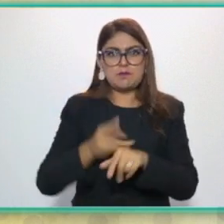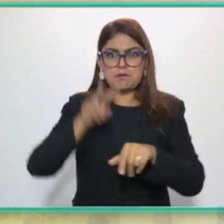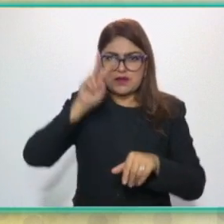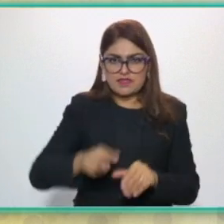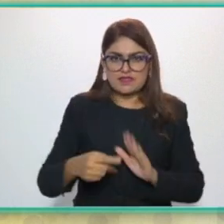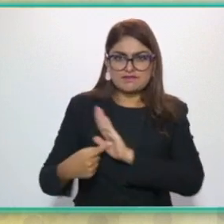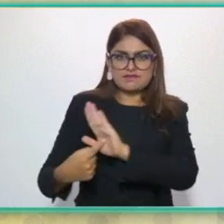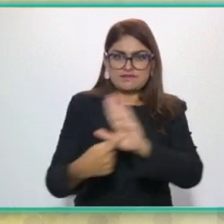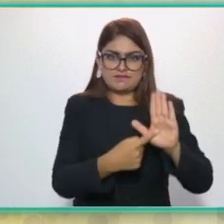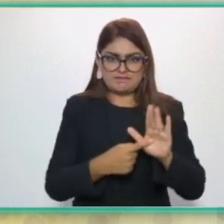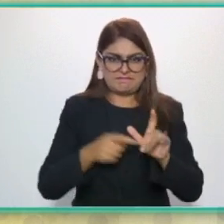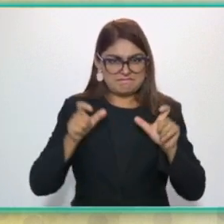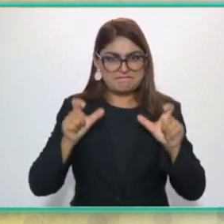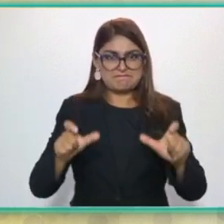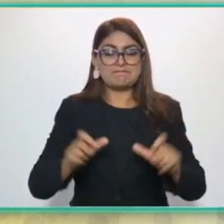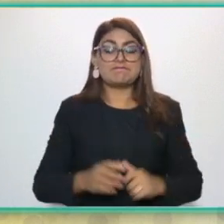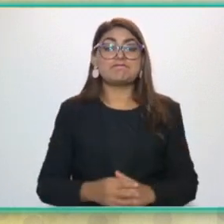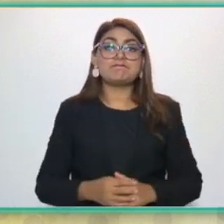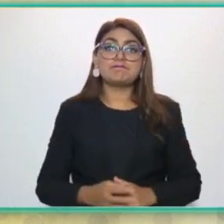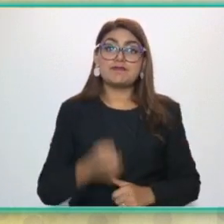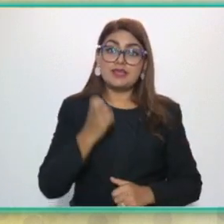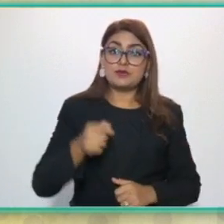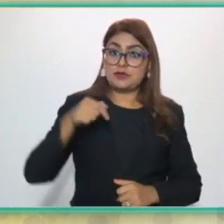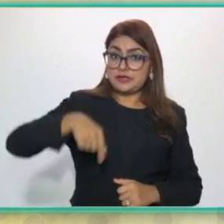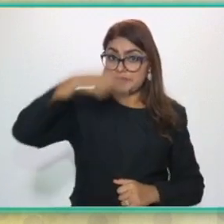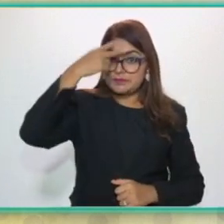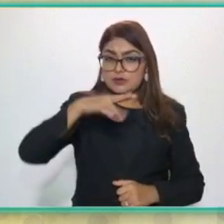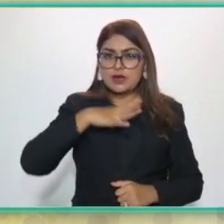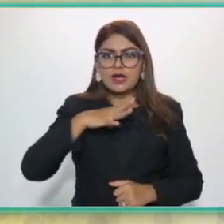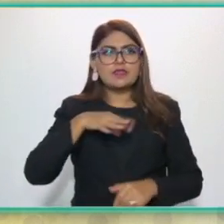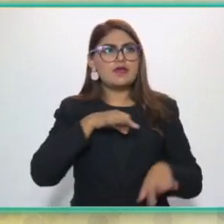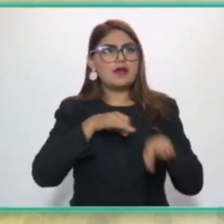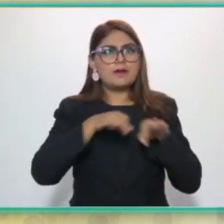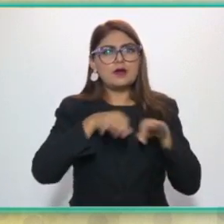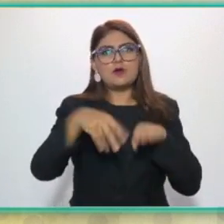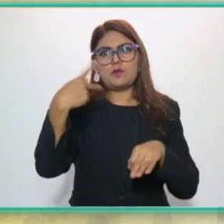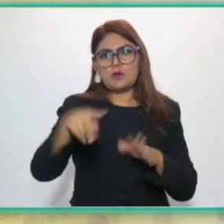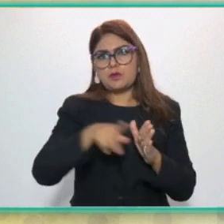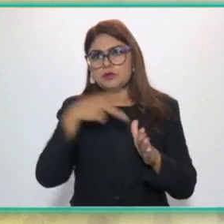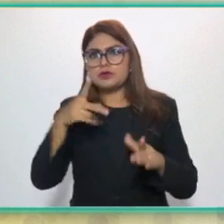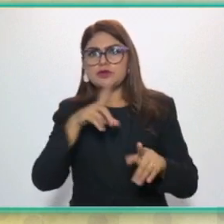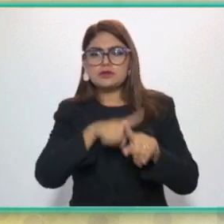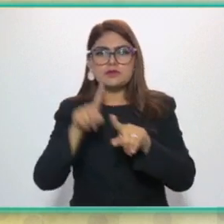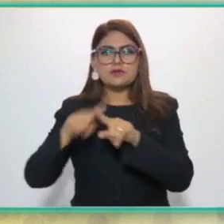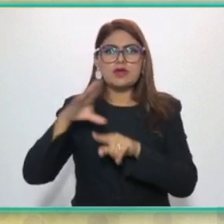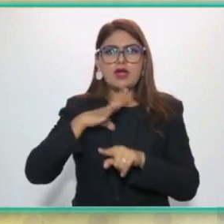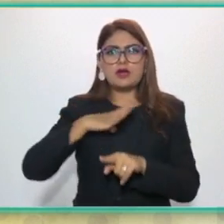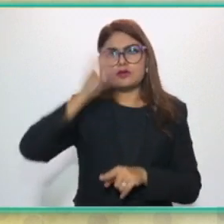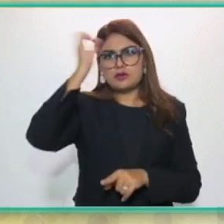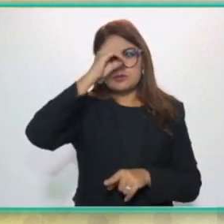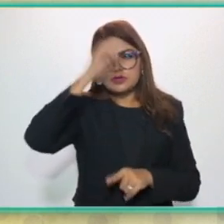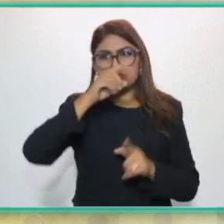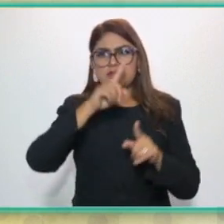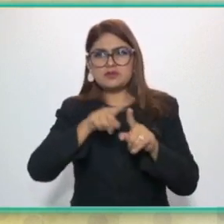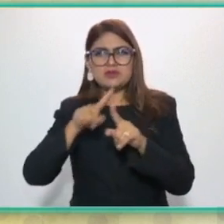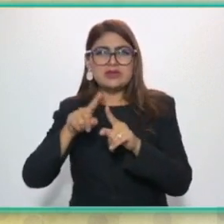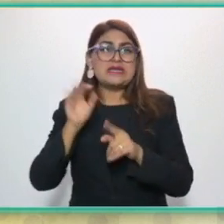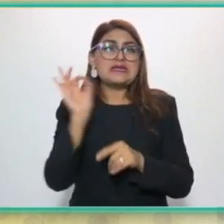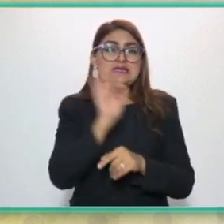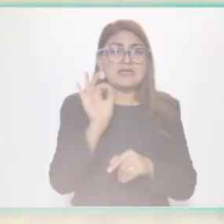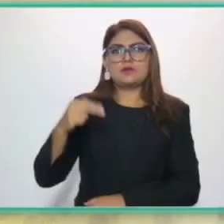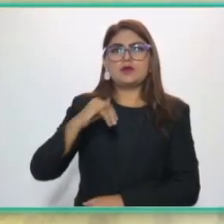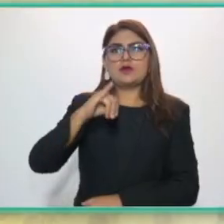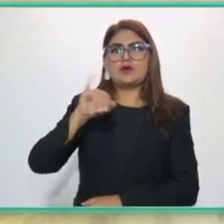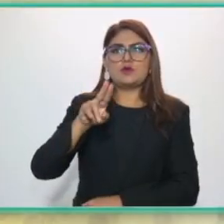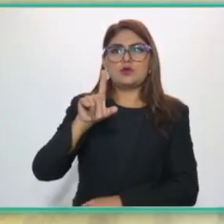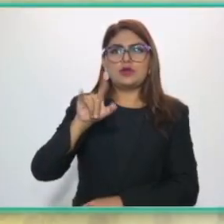autónomas de nuestro país han sido objeto de múltiples críticas e inclusive amenazas de su posible desaparición. El